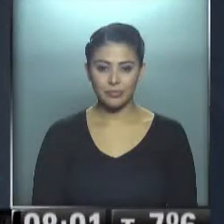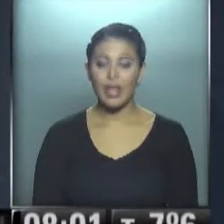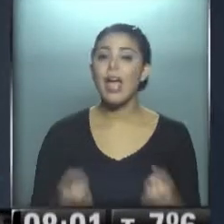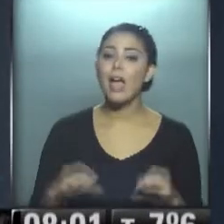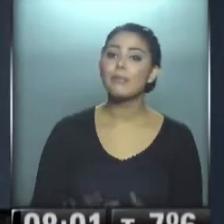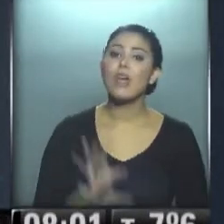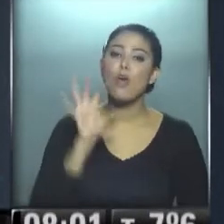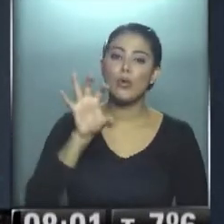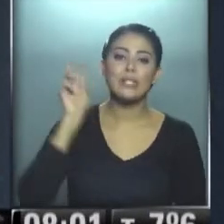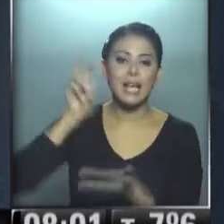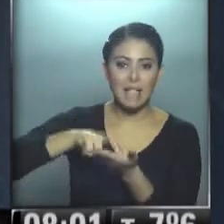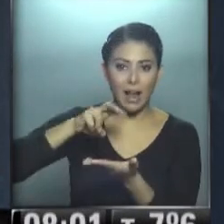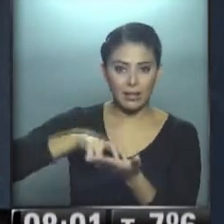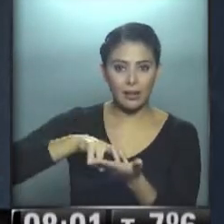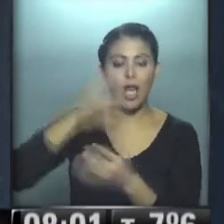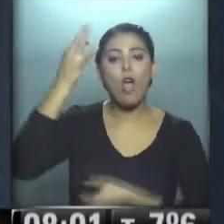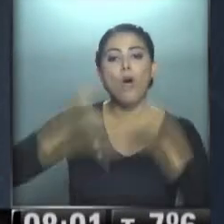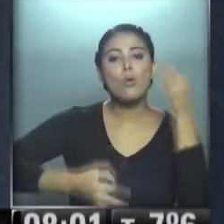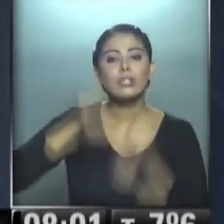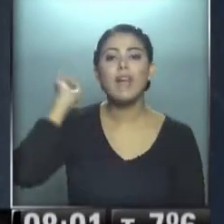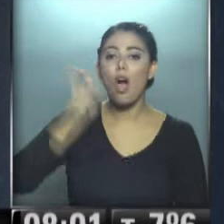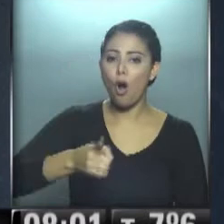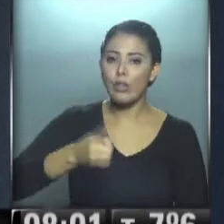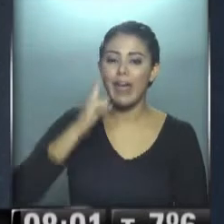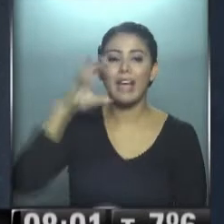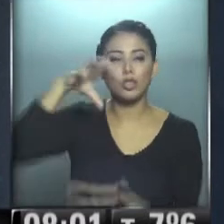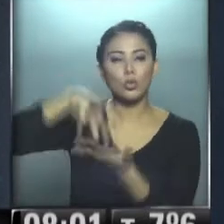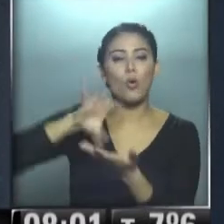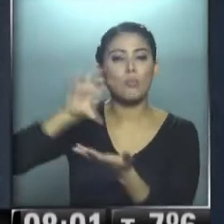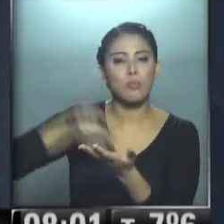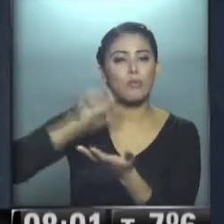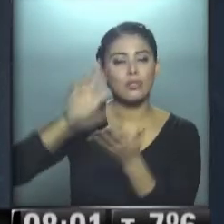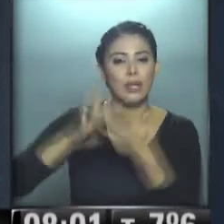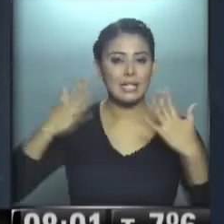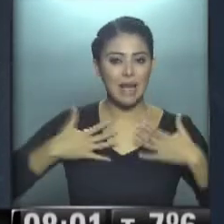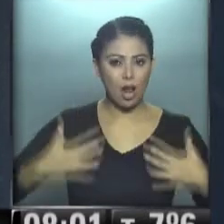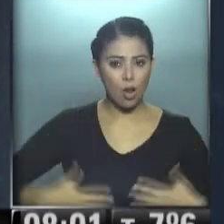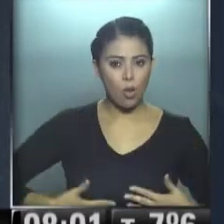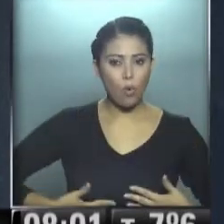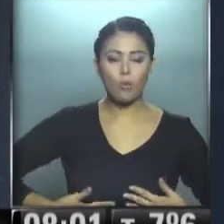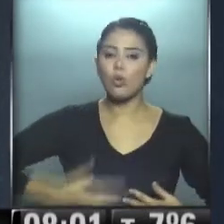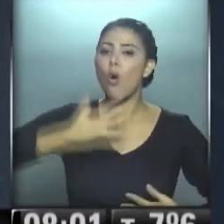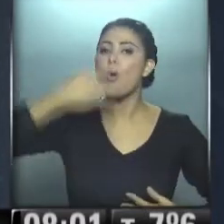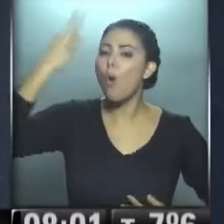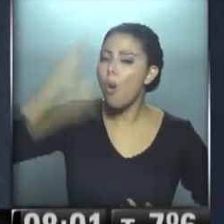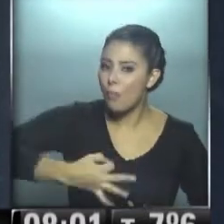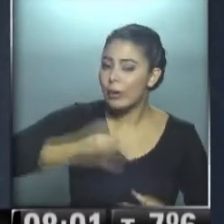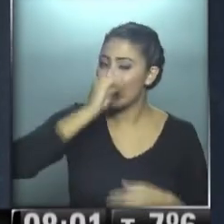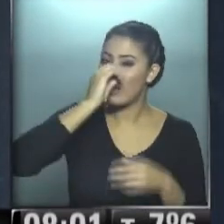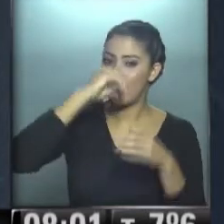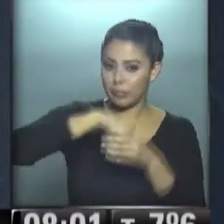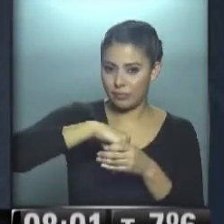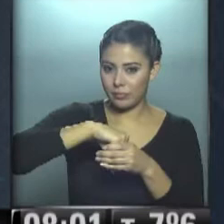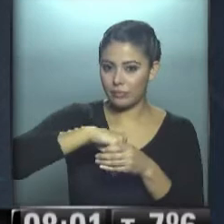Comenzamos con la provincia de Salta porque la justicia ordenó al Instituto Provincial de Salud dar cobertura total, incluida